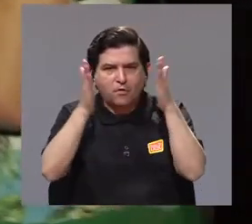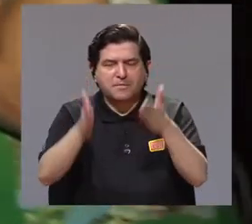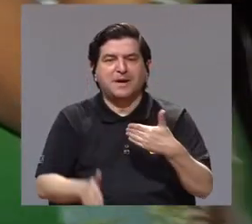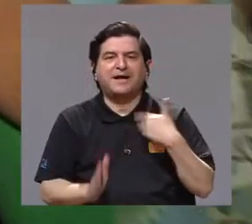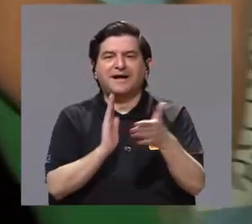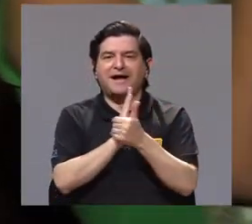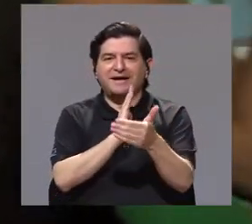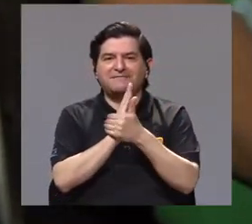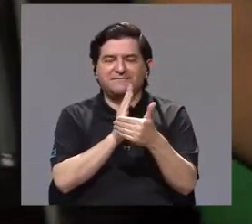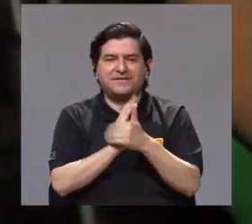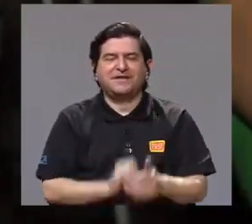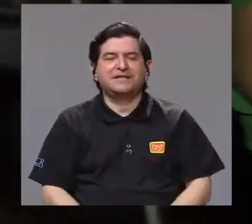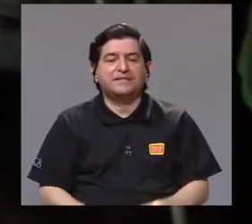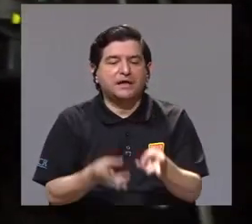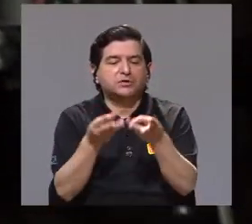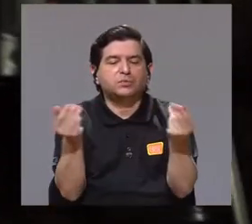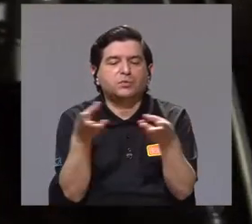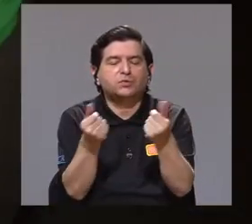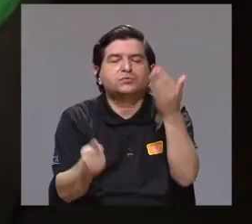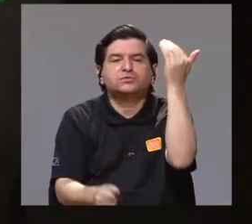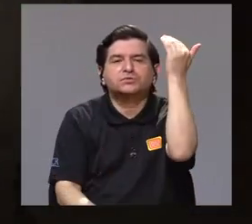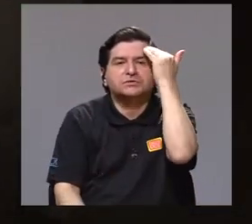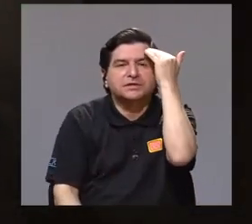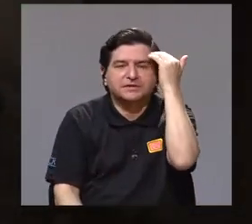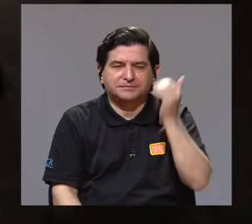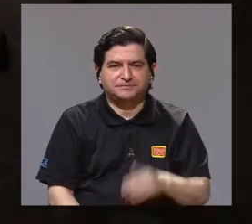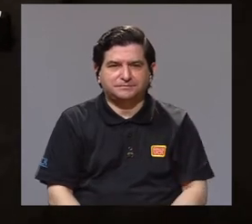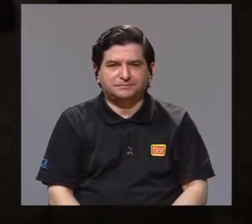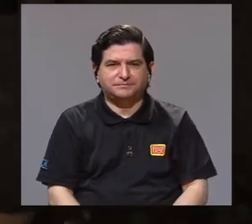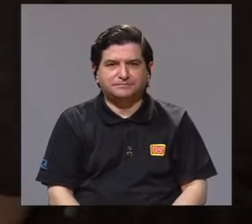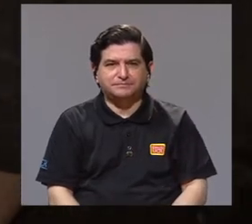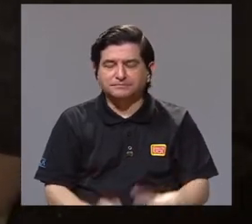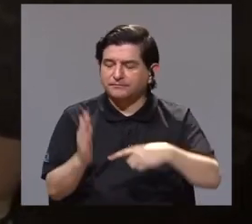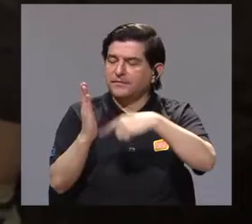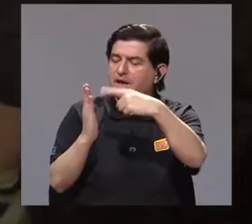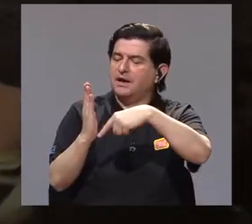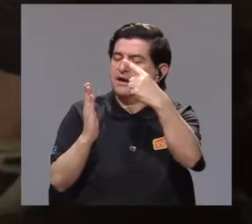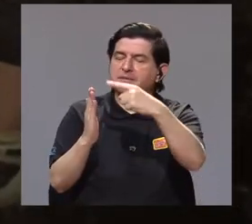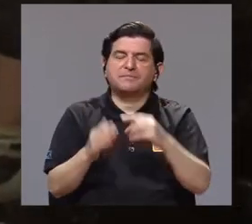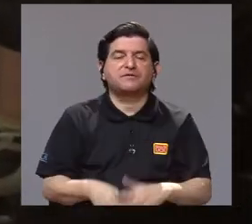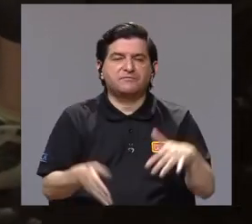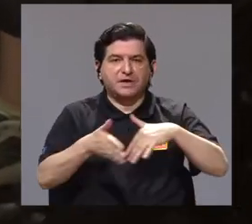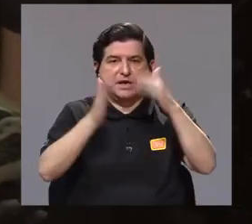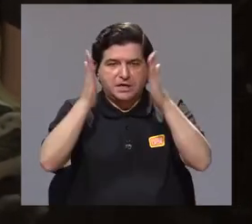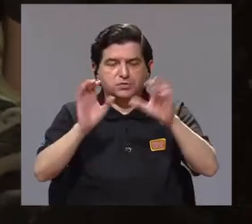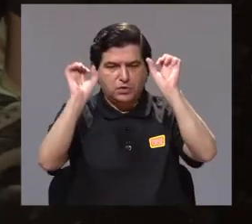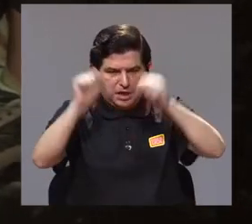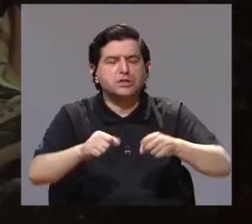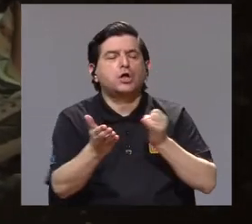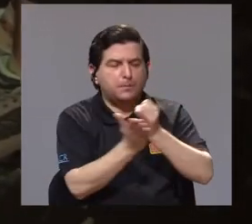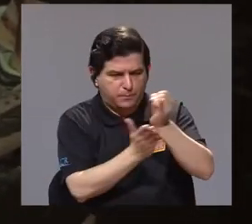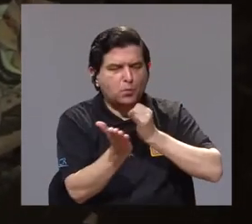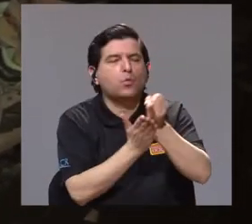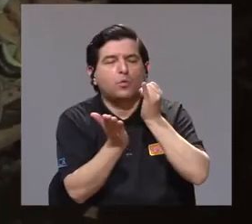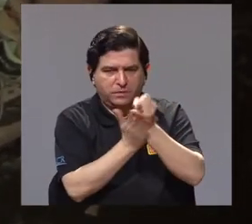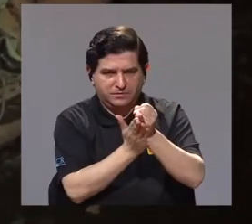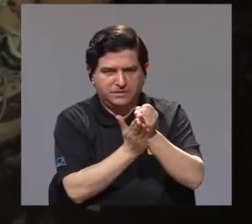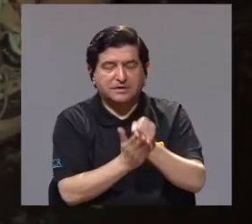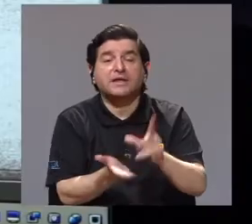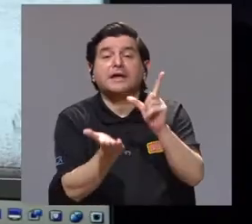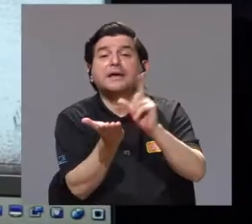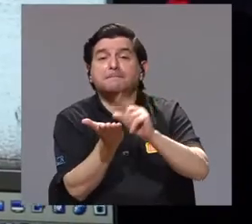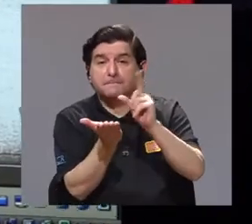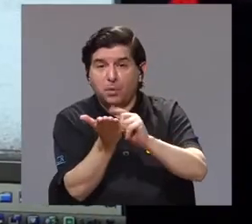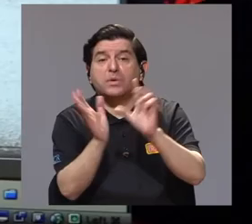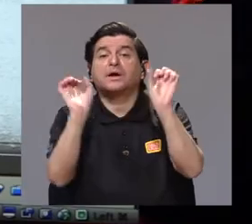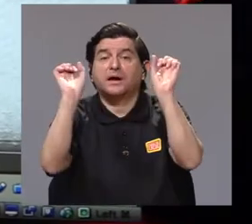formar estudiantes que tengan la capacidad de generar conocimiento. Entonces, digamos que en el perfil, sí, el estudiante es capaz de hacer investigación